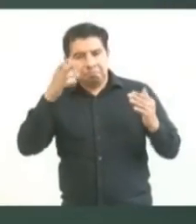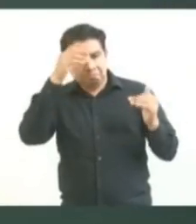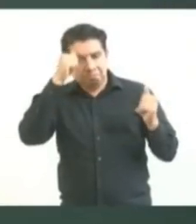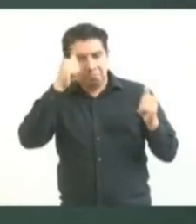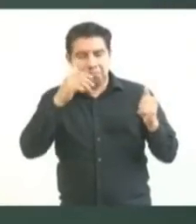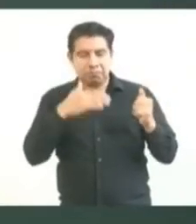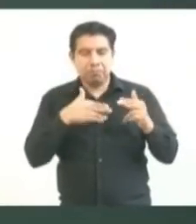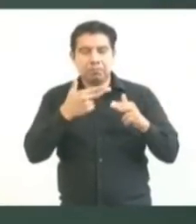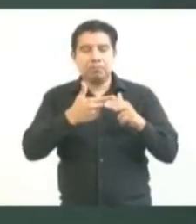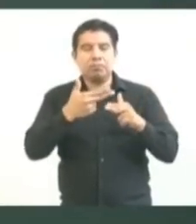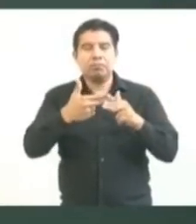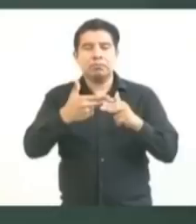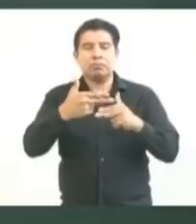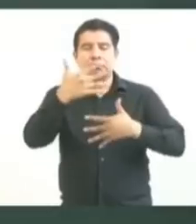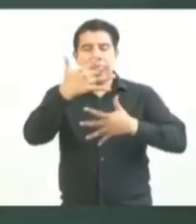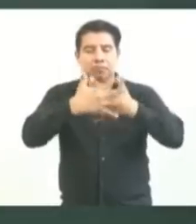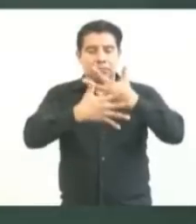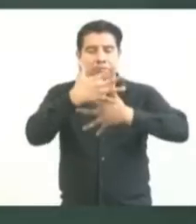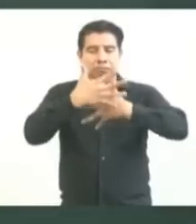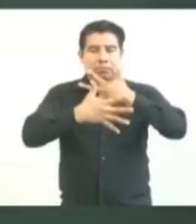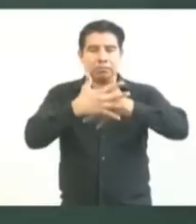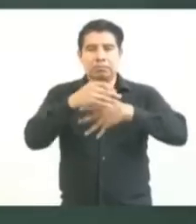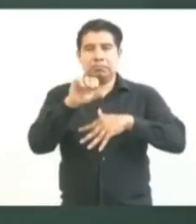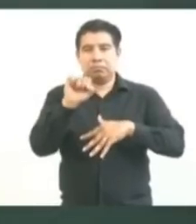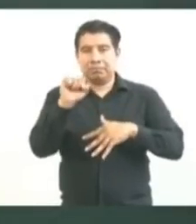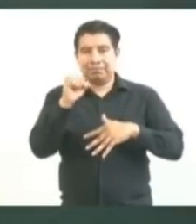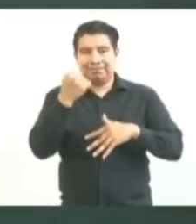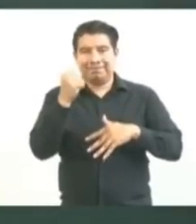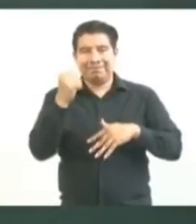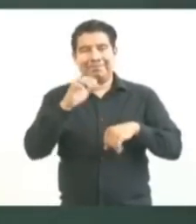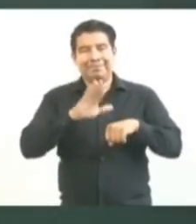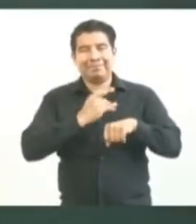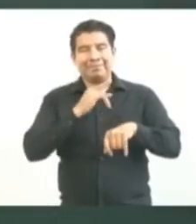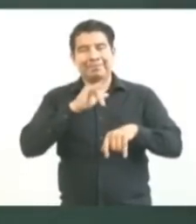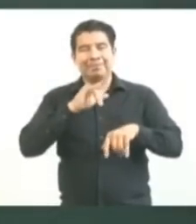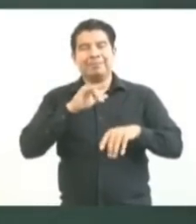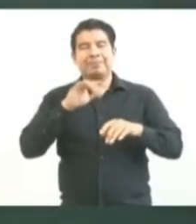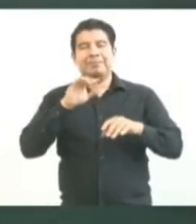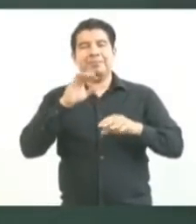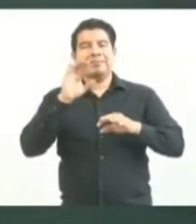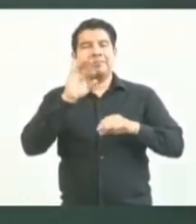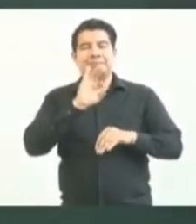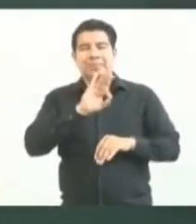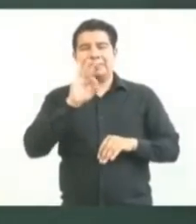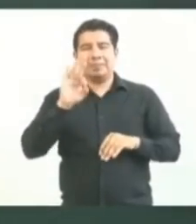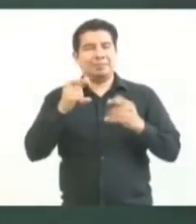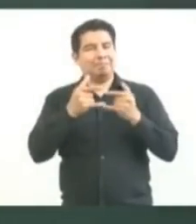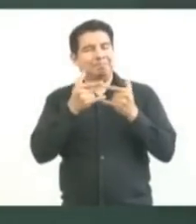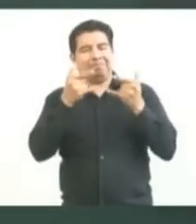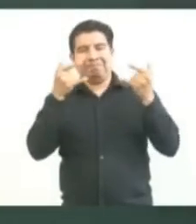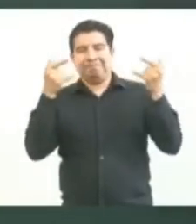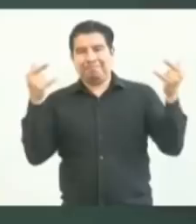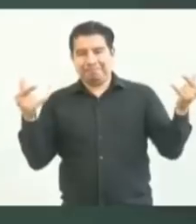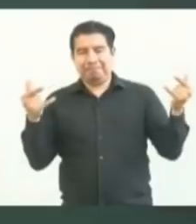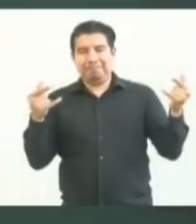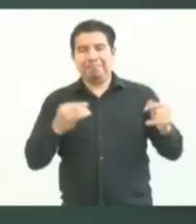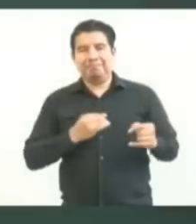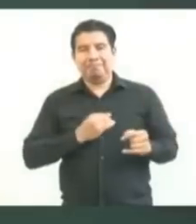septiembre. Es una fecha histórica. Vamos a terminar de entregar